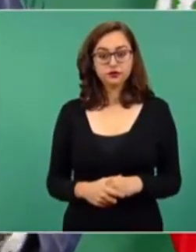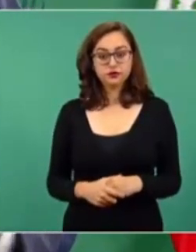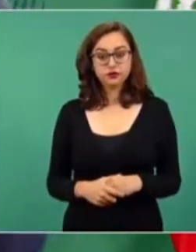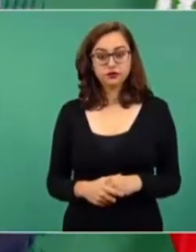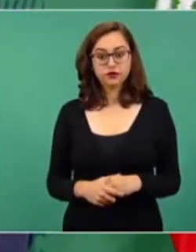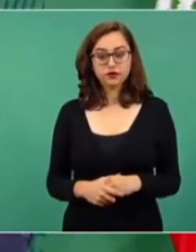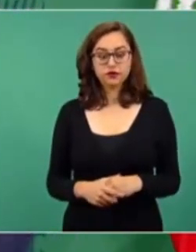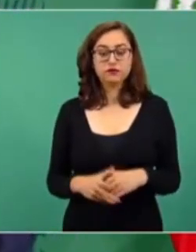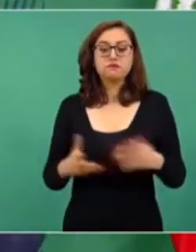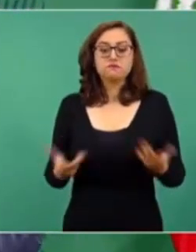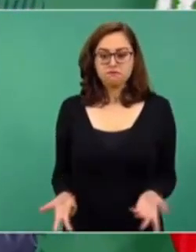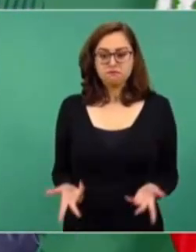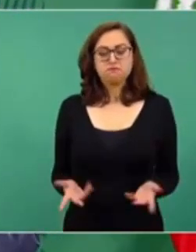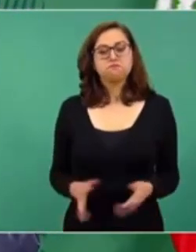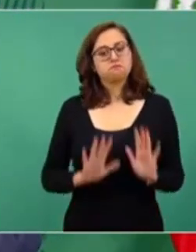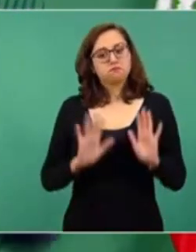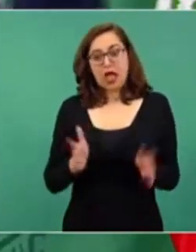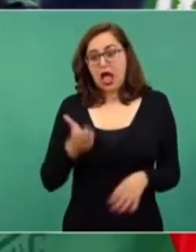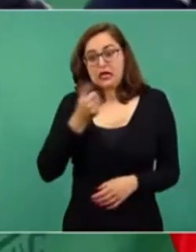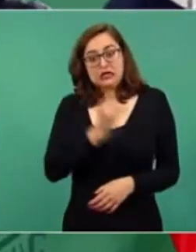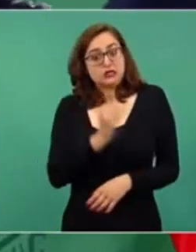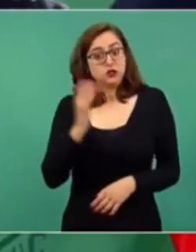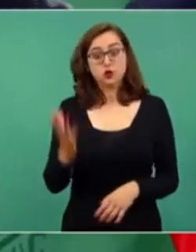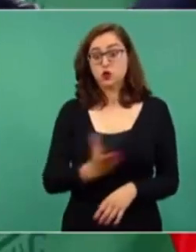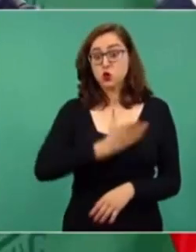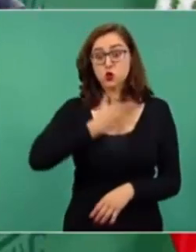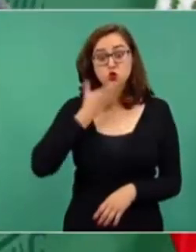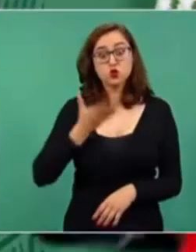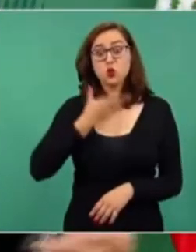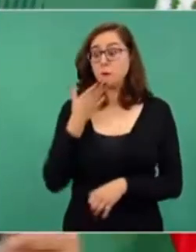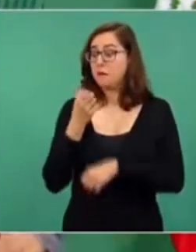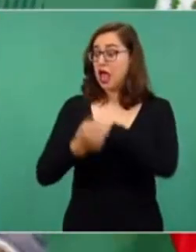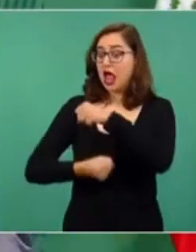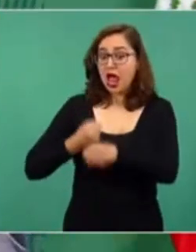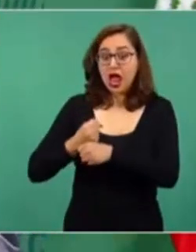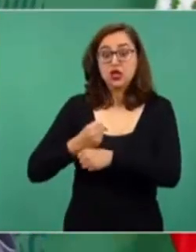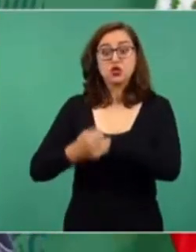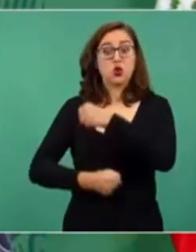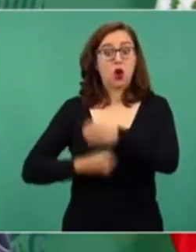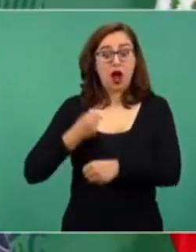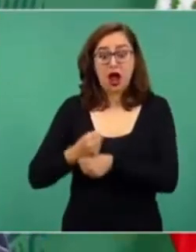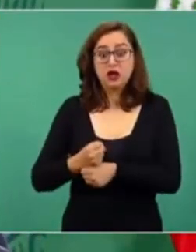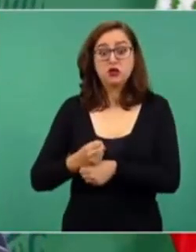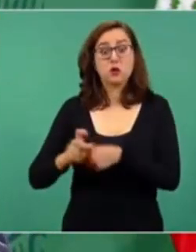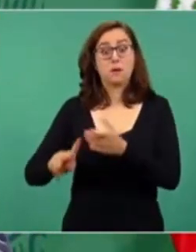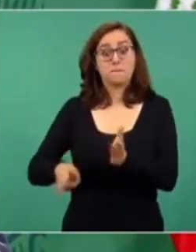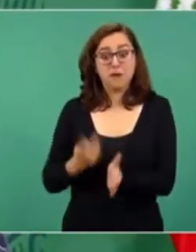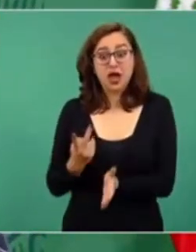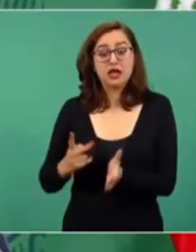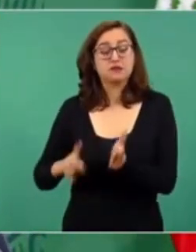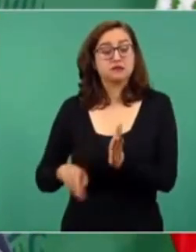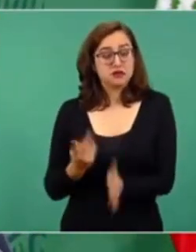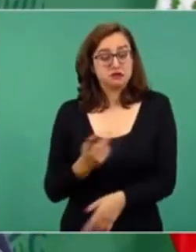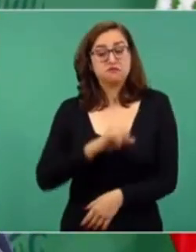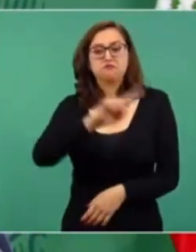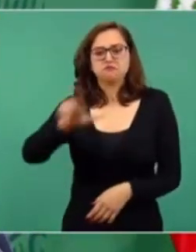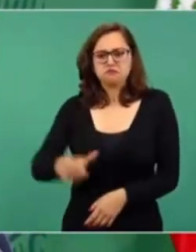Llego a la presidencia y como ya se había inundado antes Tabasco, por eso